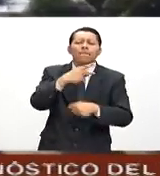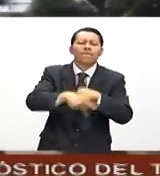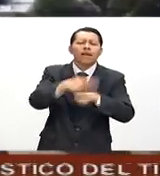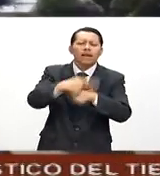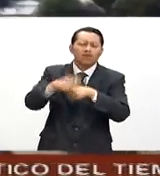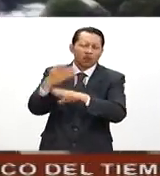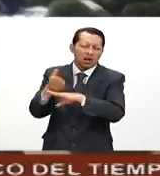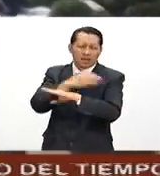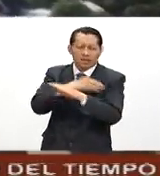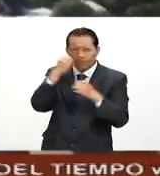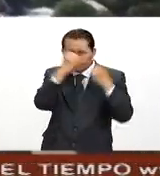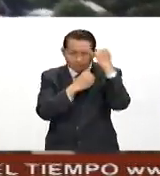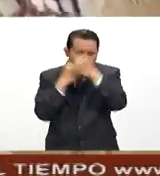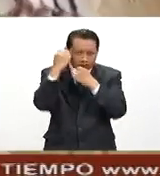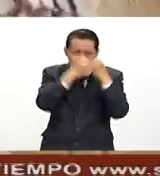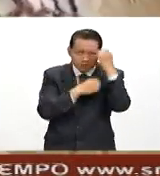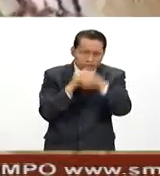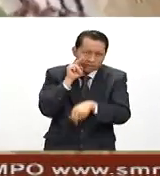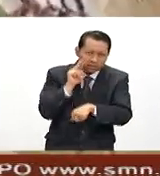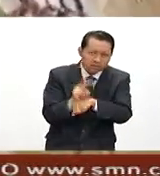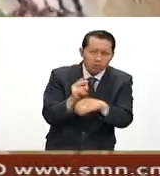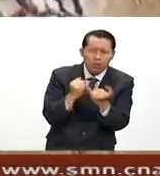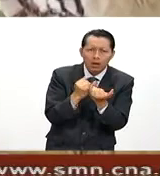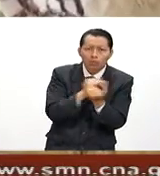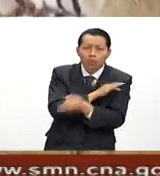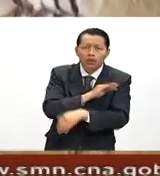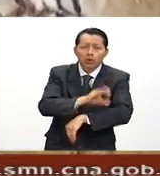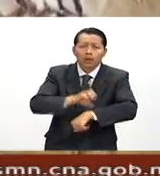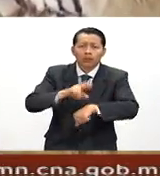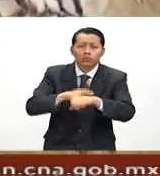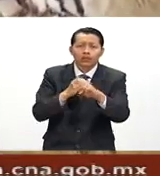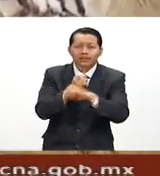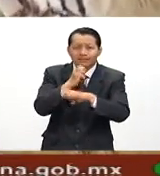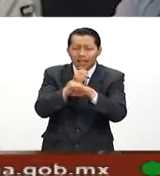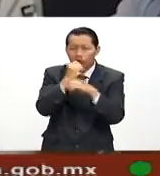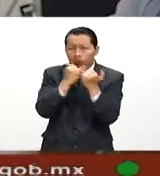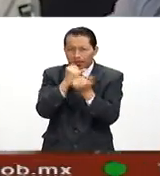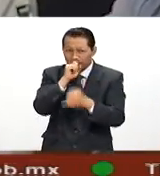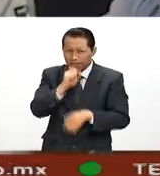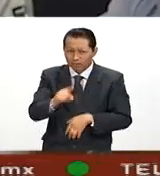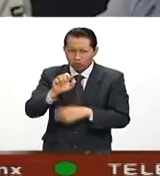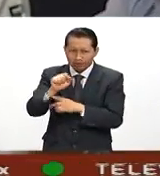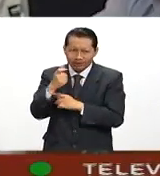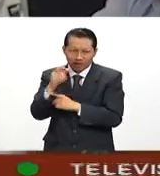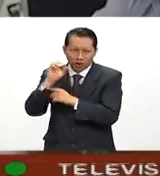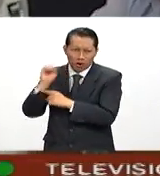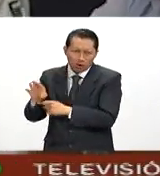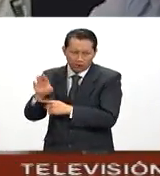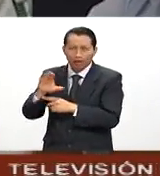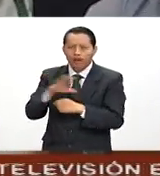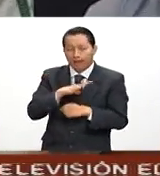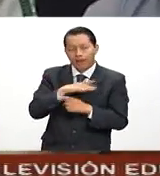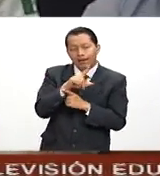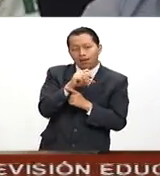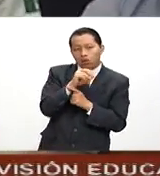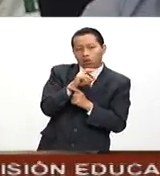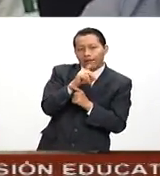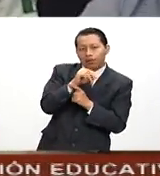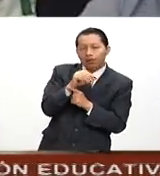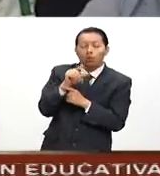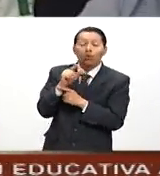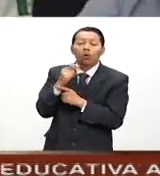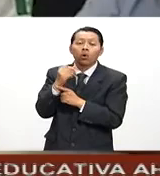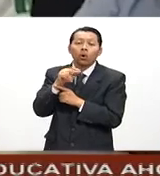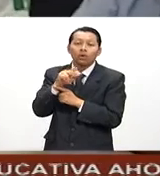lo que facilitó al director de Coordinación Estatal y de Municipios de Protección Civil de la Secretaría de Gobernación, Leonardo González Neri, trabajar en la